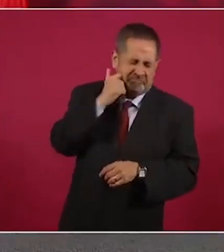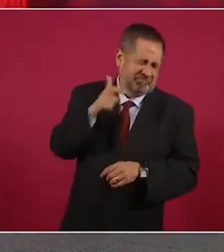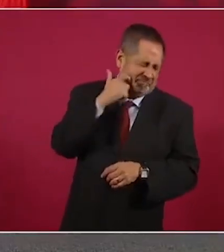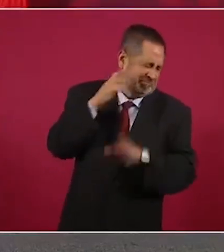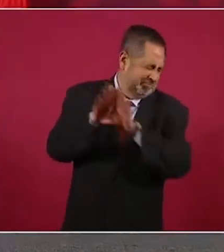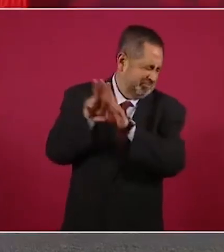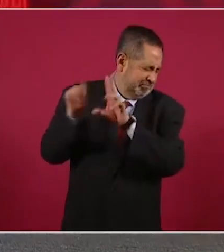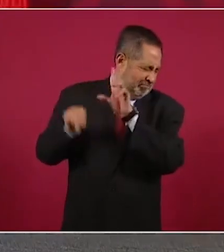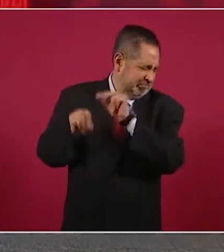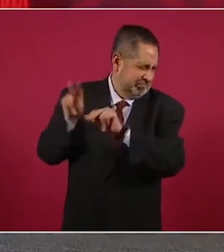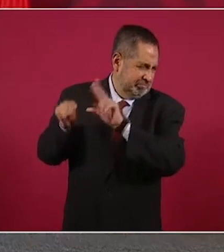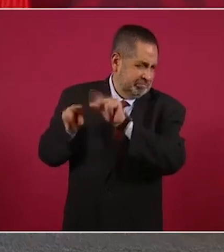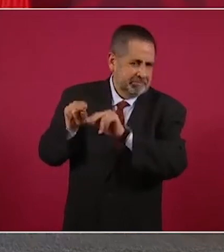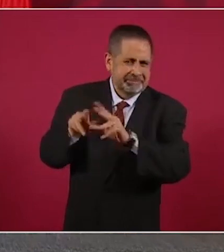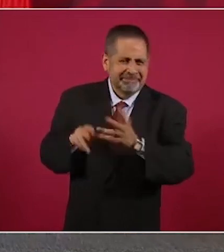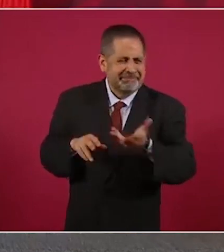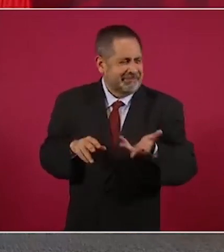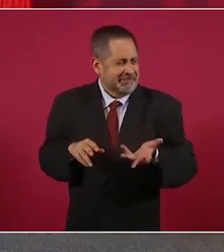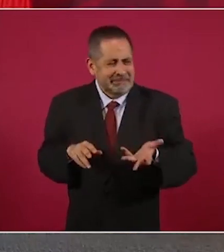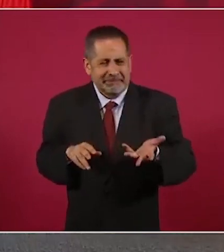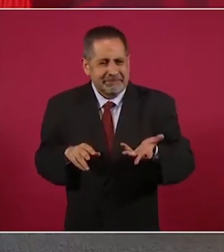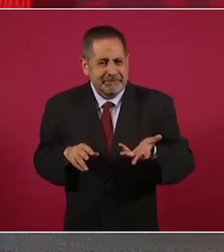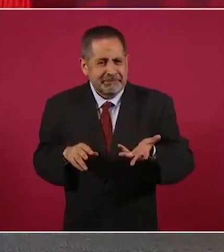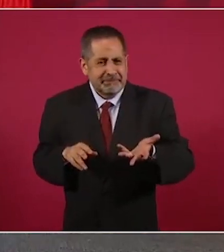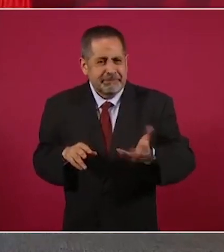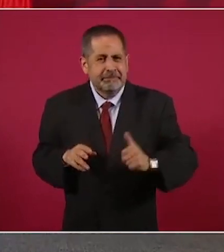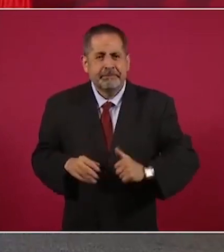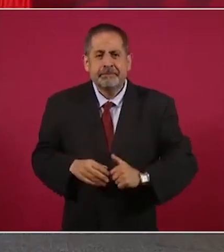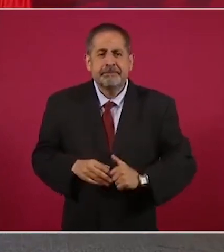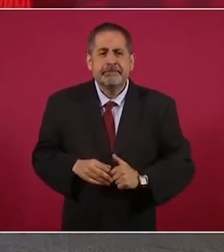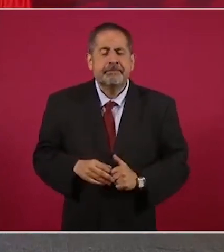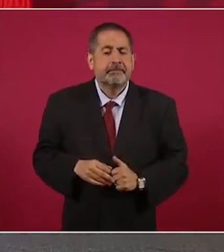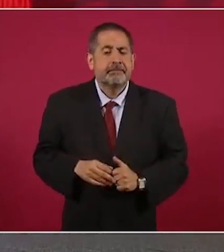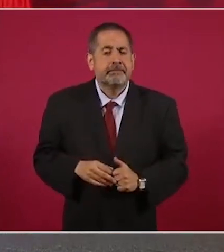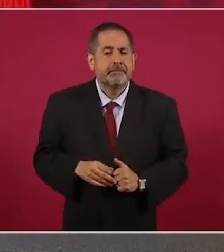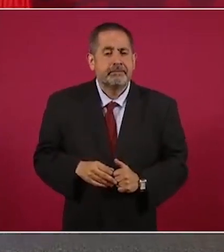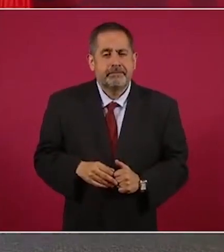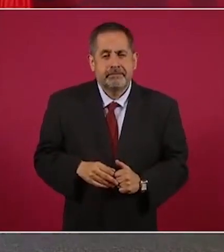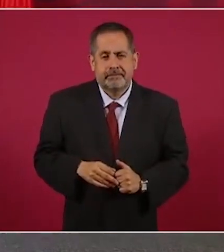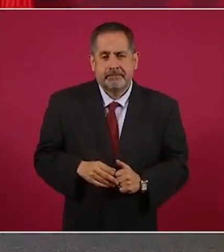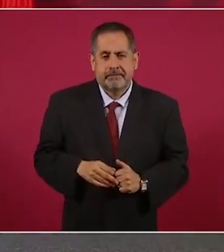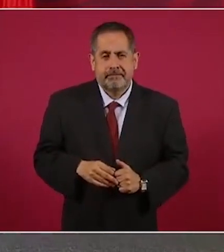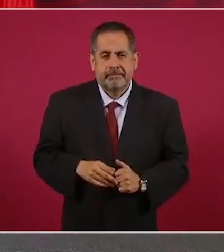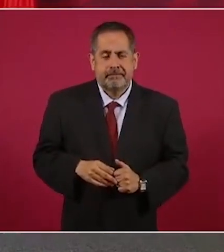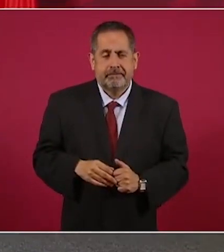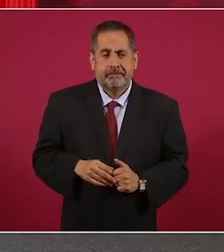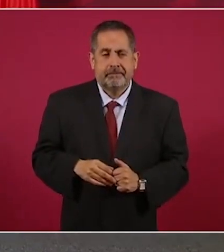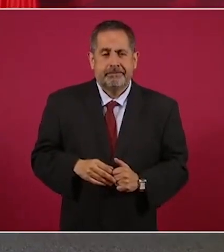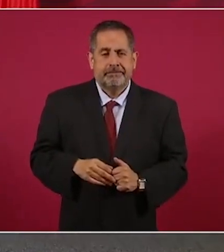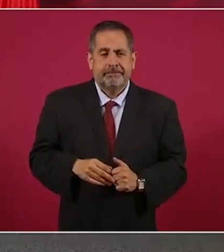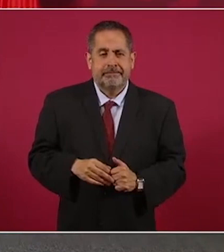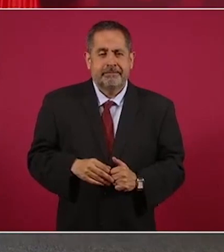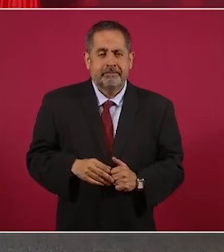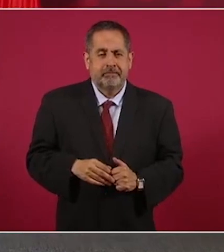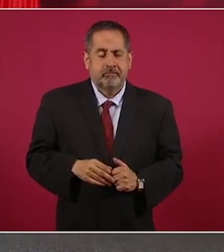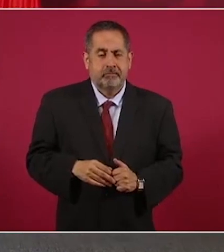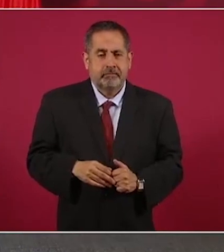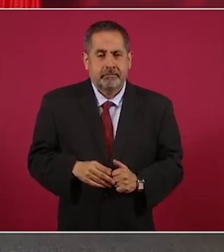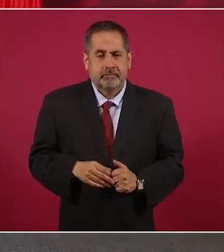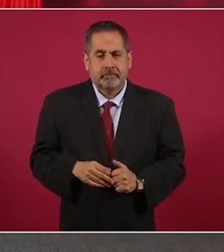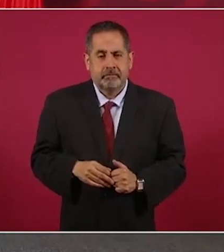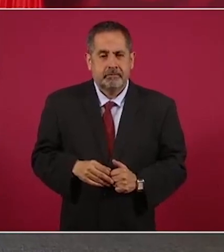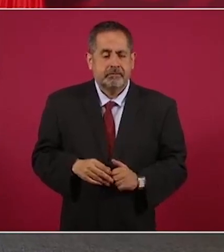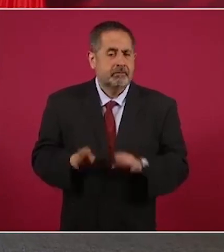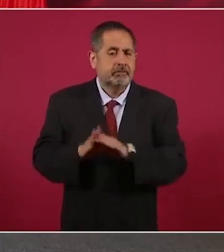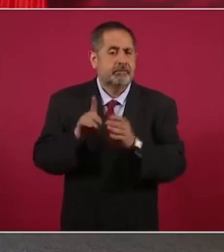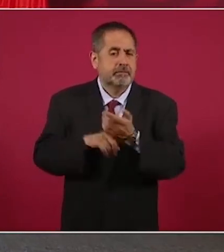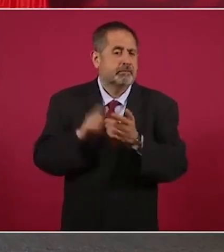como